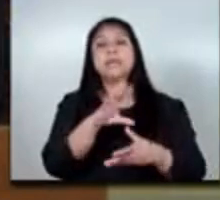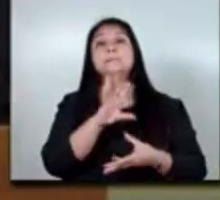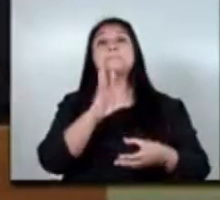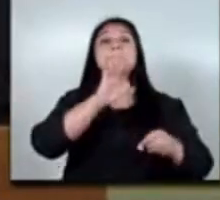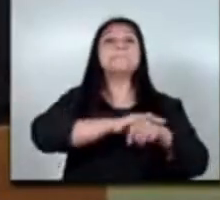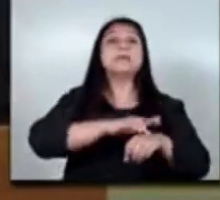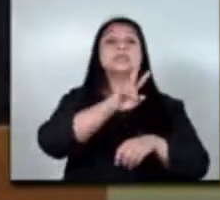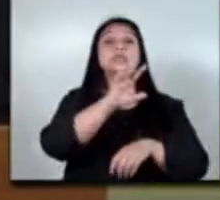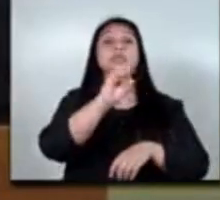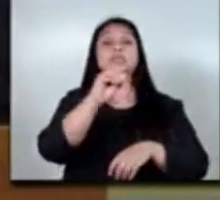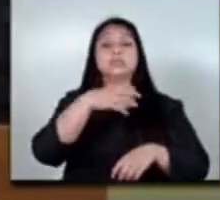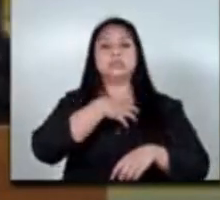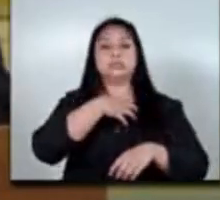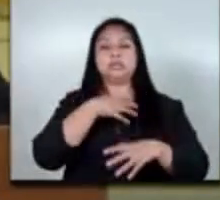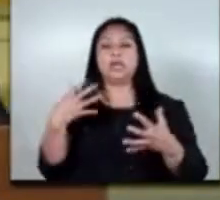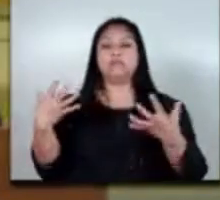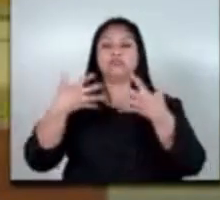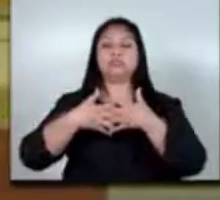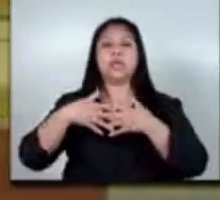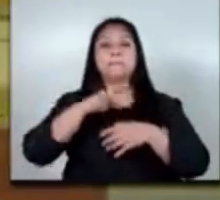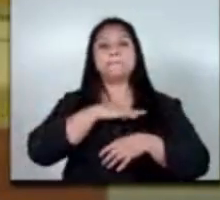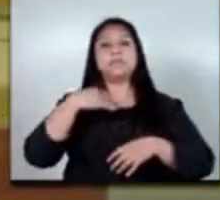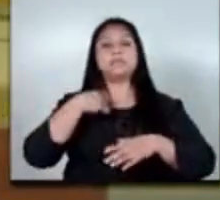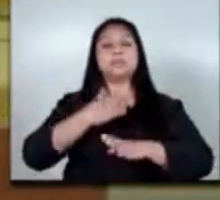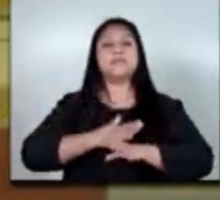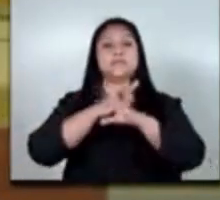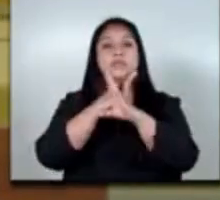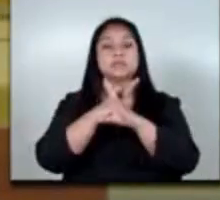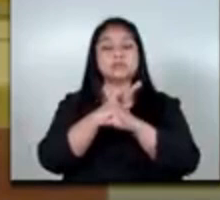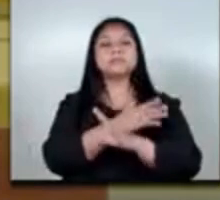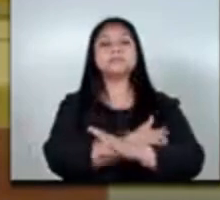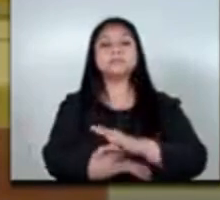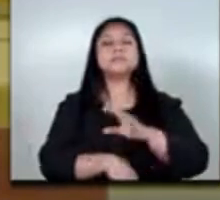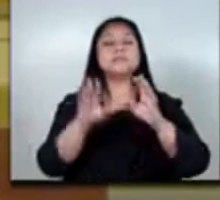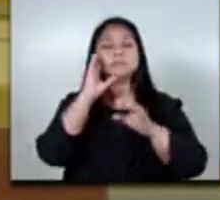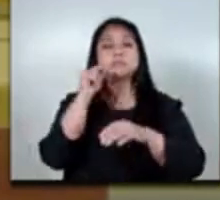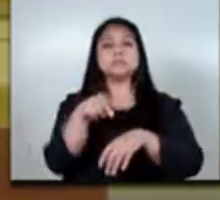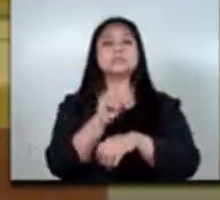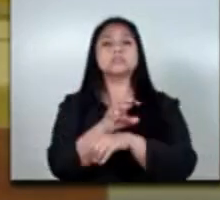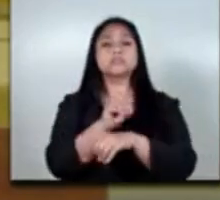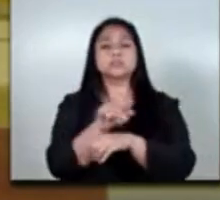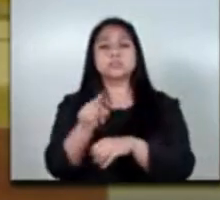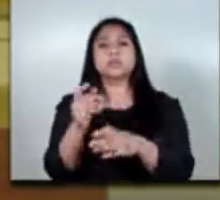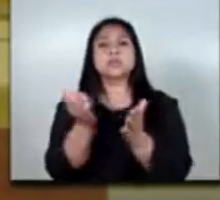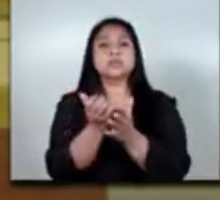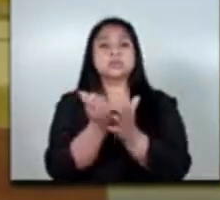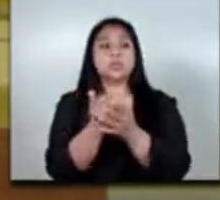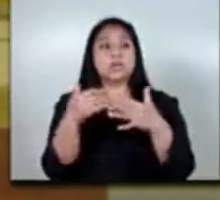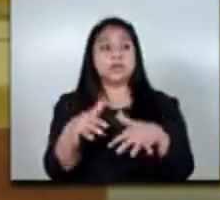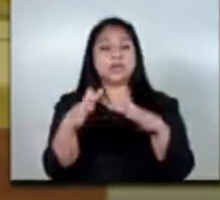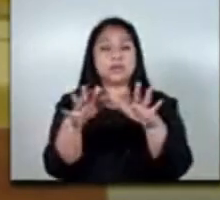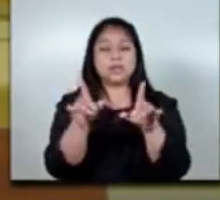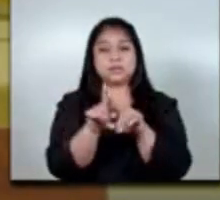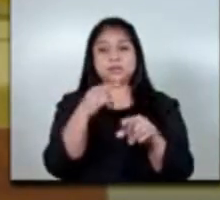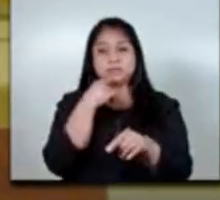nuestras quiero agradecer al Ministerio de la Defensa por el entrenamiento en la escuela naval es en donde se